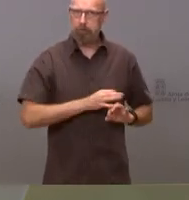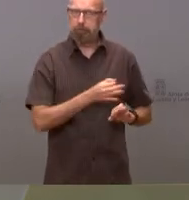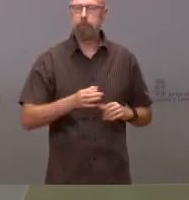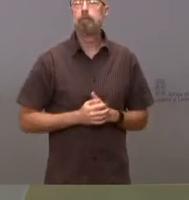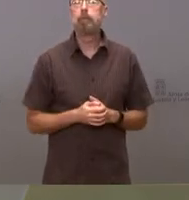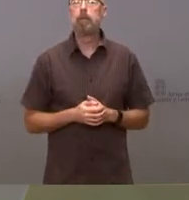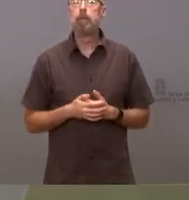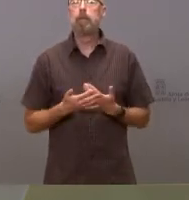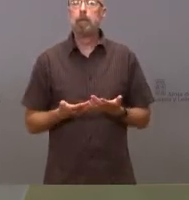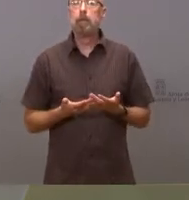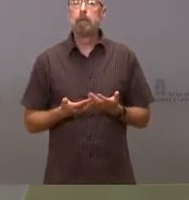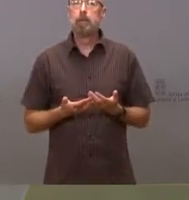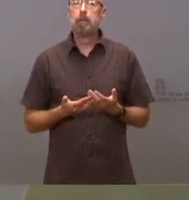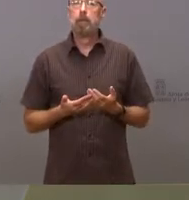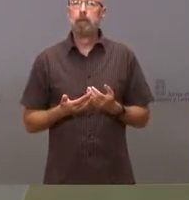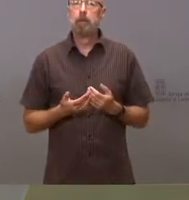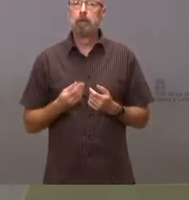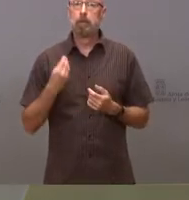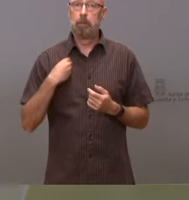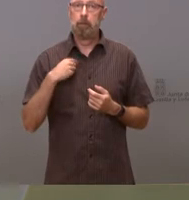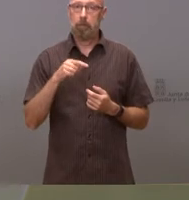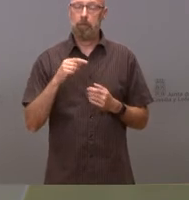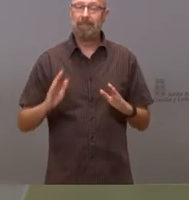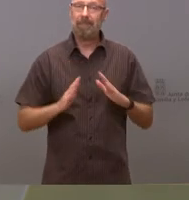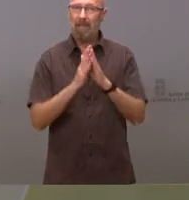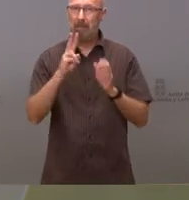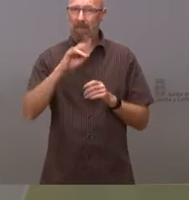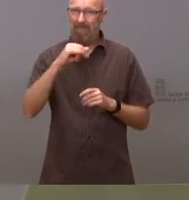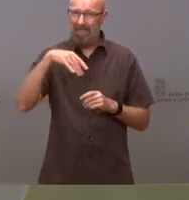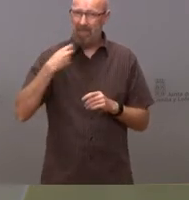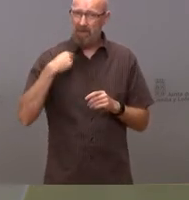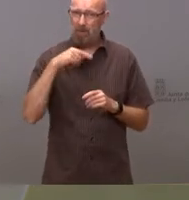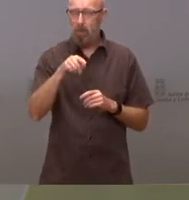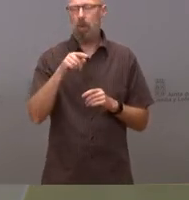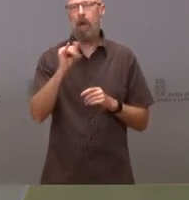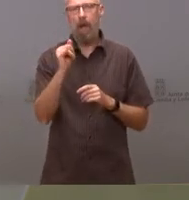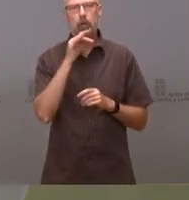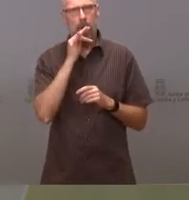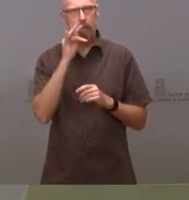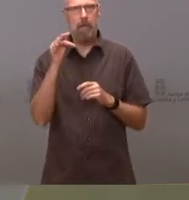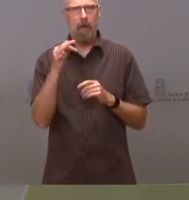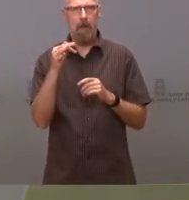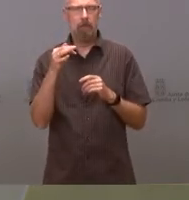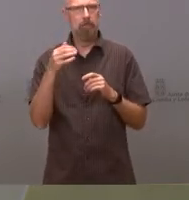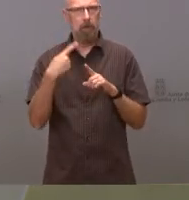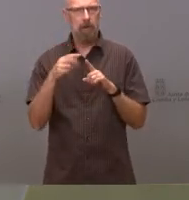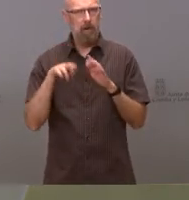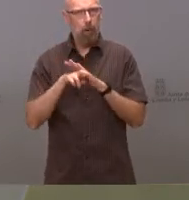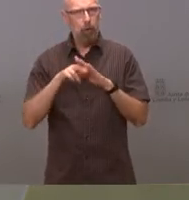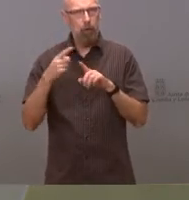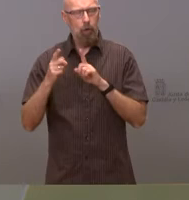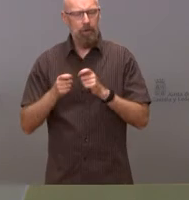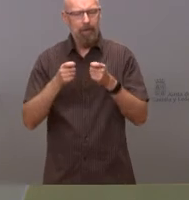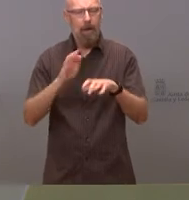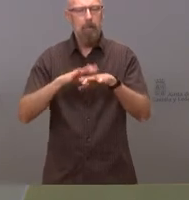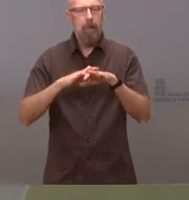en San Felices de los Gallegos, pues, también hay numerosos medios que están, bueno, actuando para esa declaración de